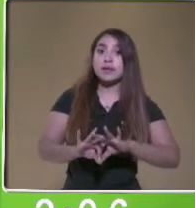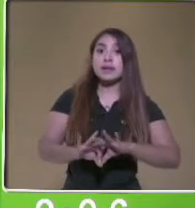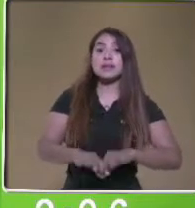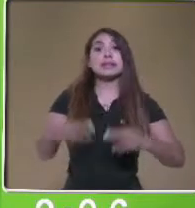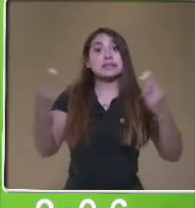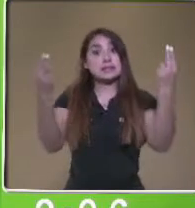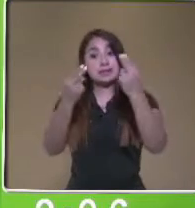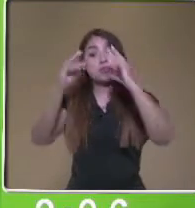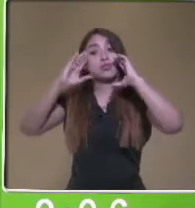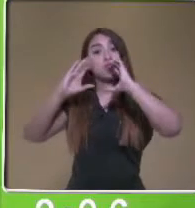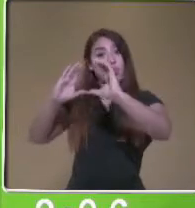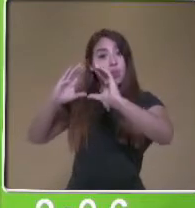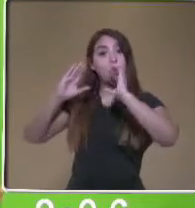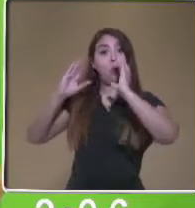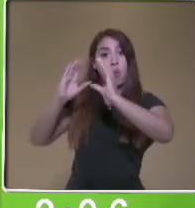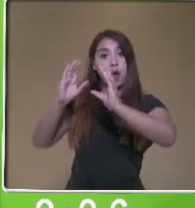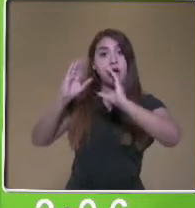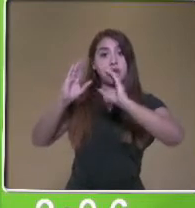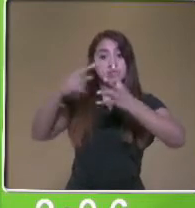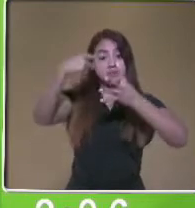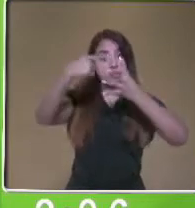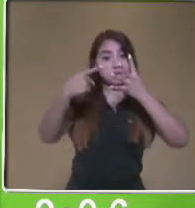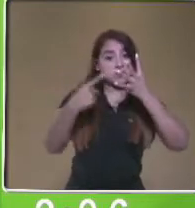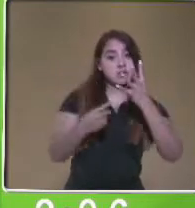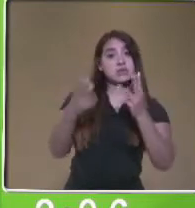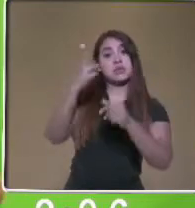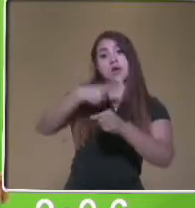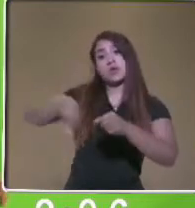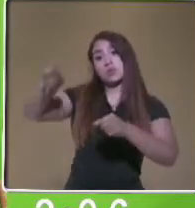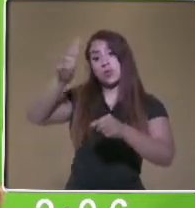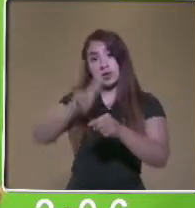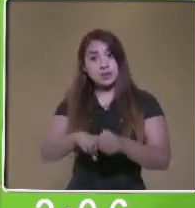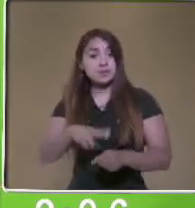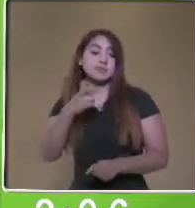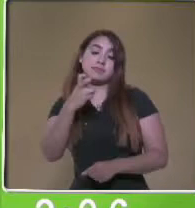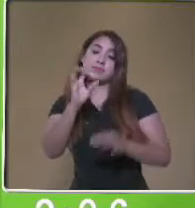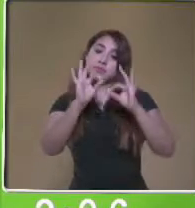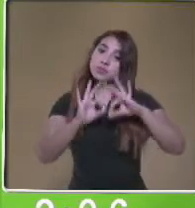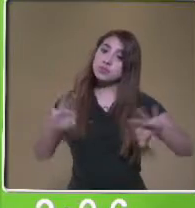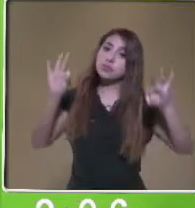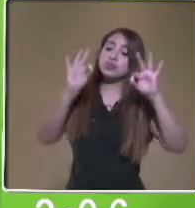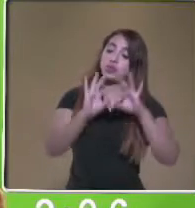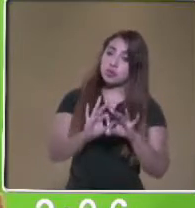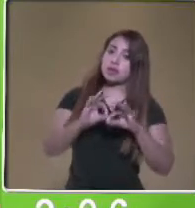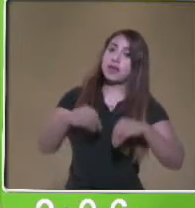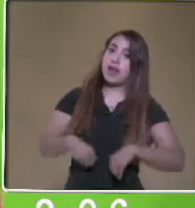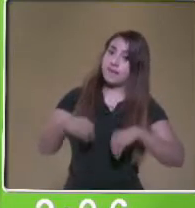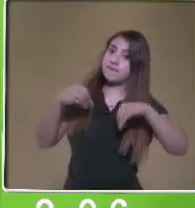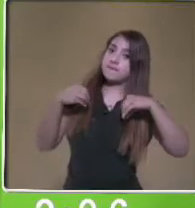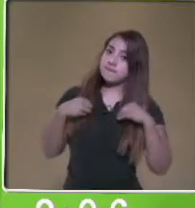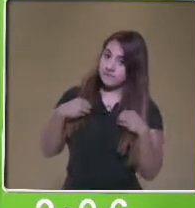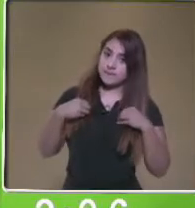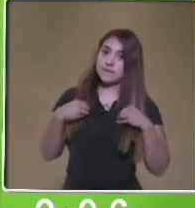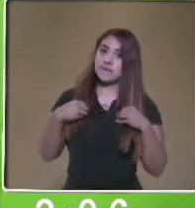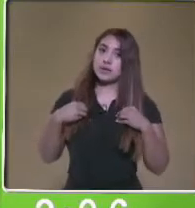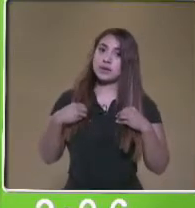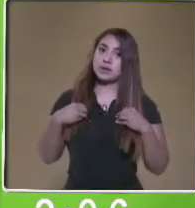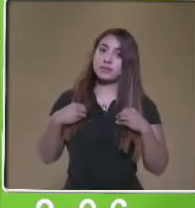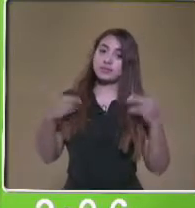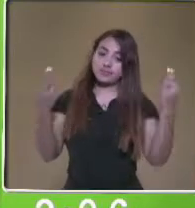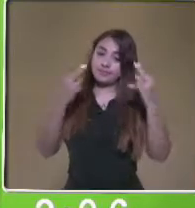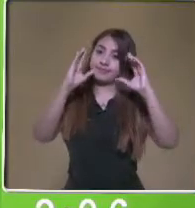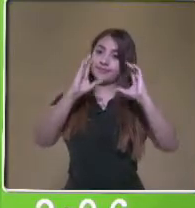natural resources. Los recursos naturales son una parte importante de nuestra vida y los tenemos que cuidar.